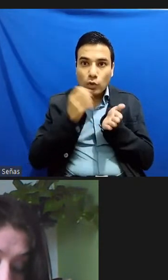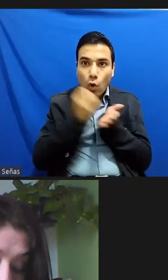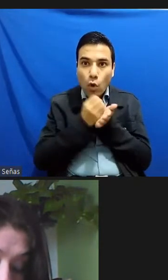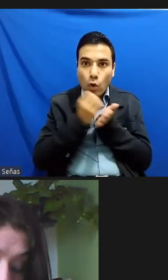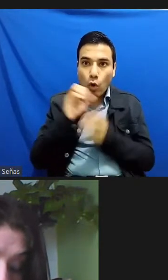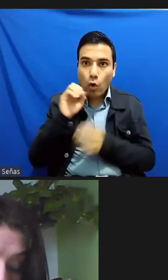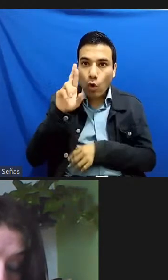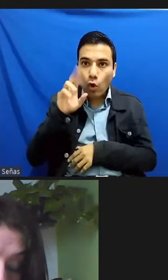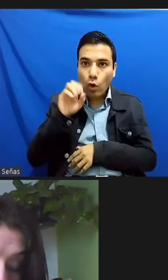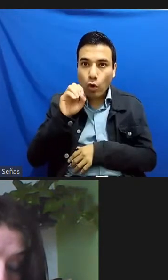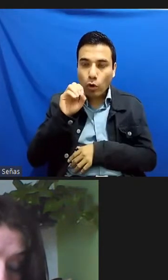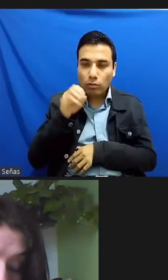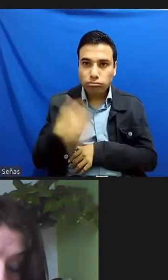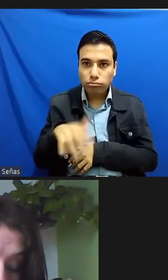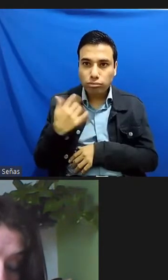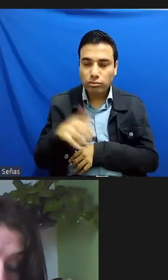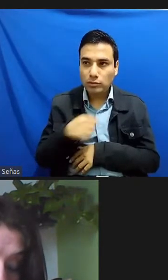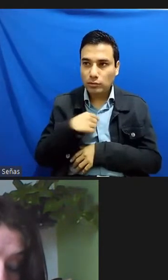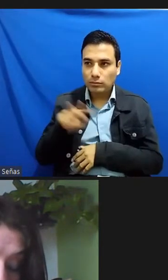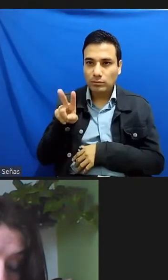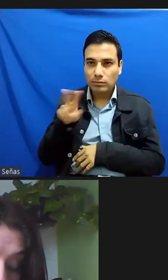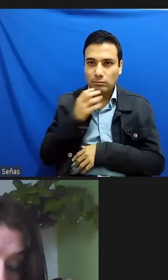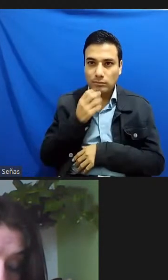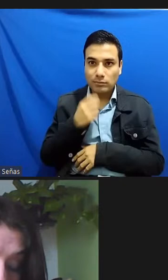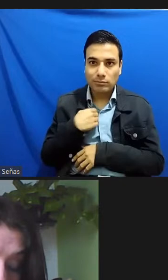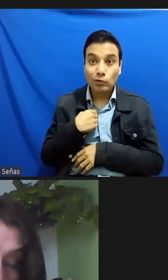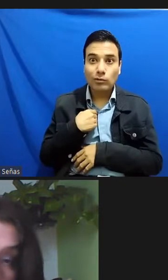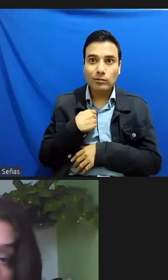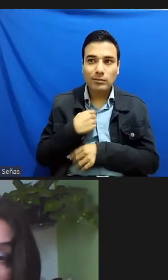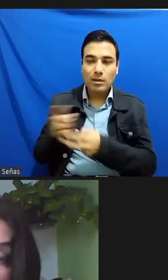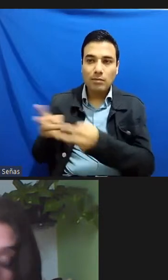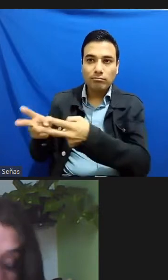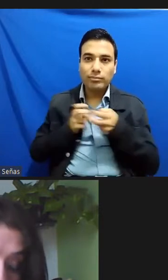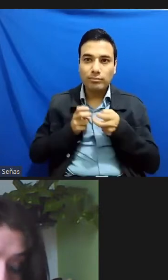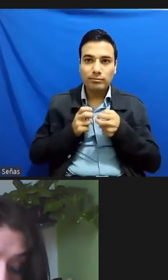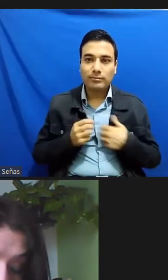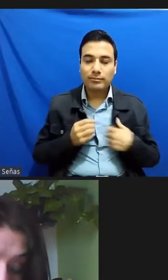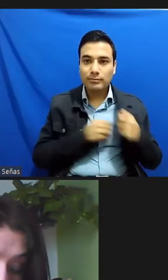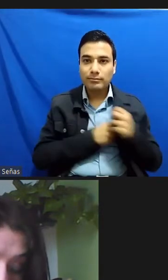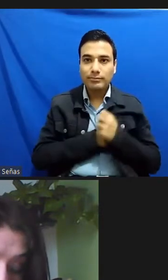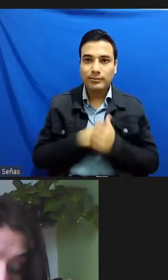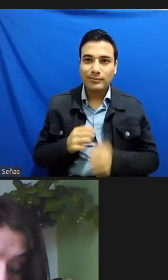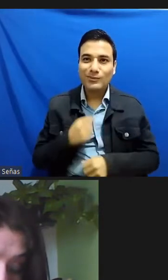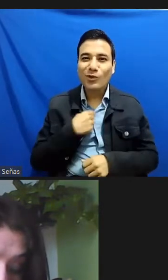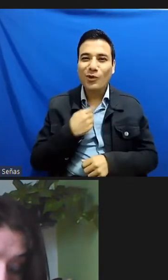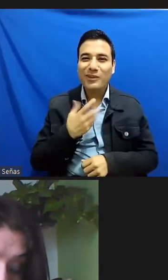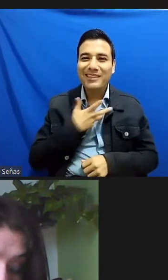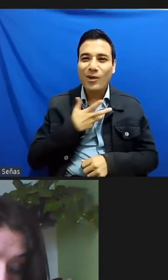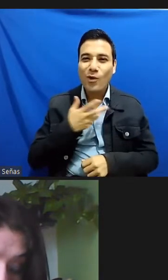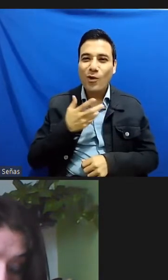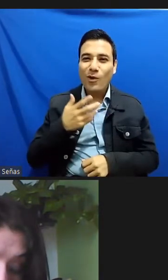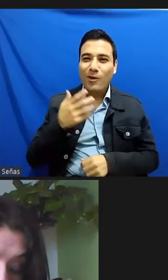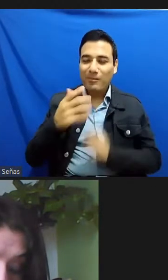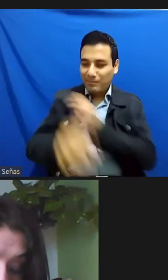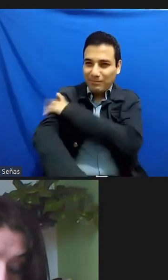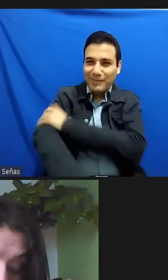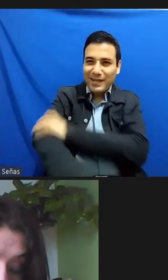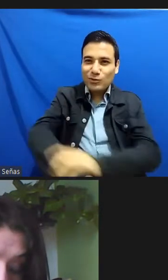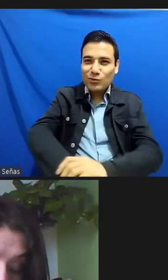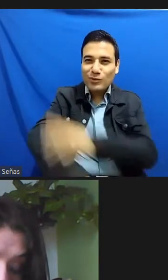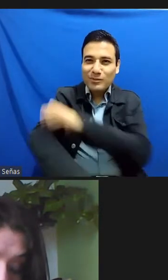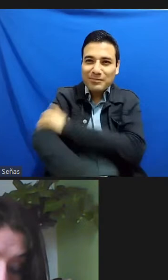valiosas entonces yo me las robaba y las guardaba en la prótesis que llevaba obligatoriamente en ese año